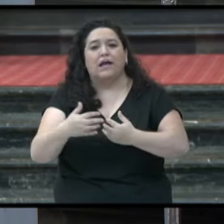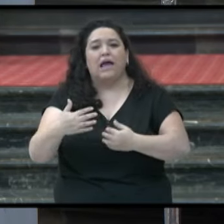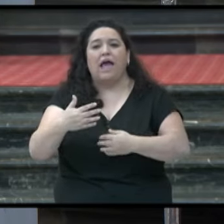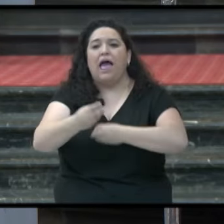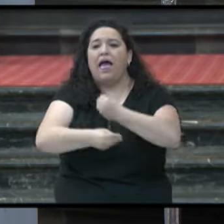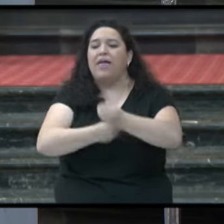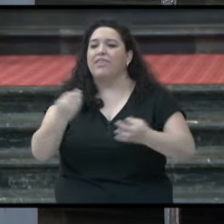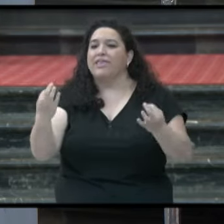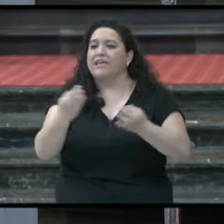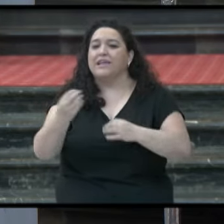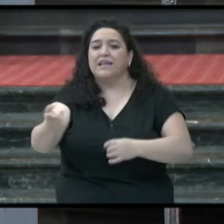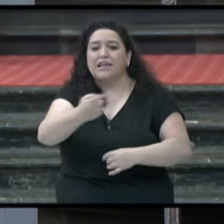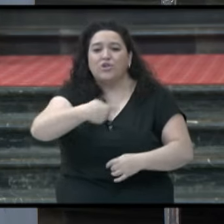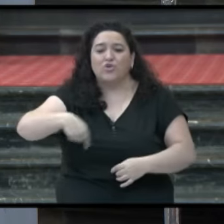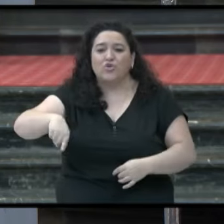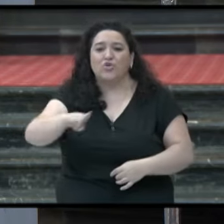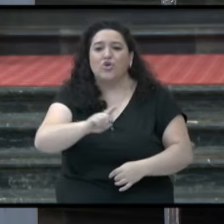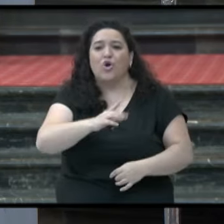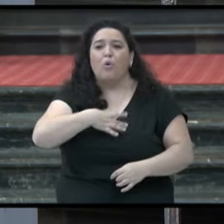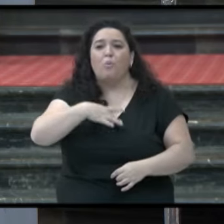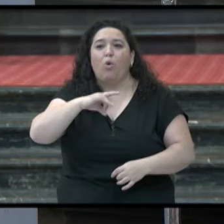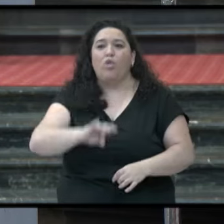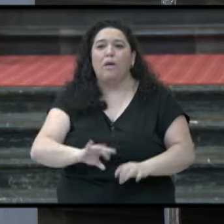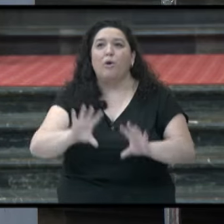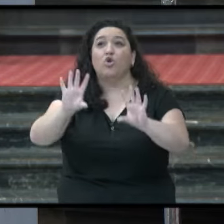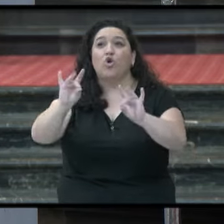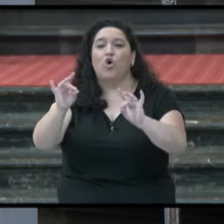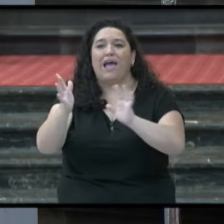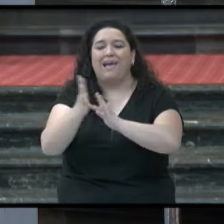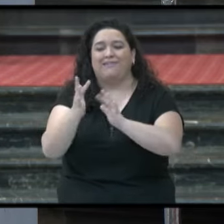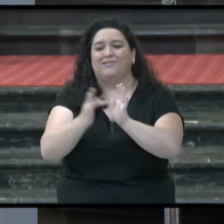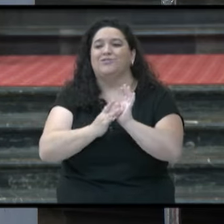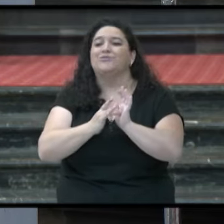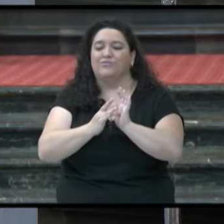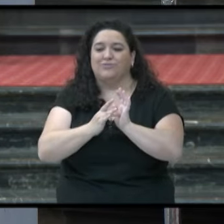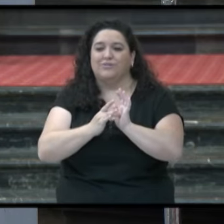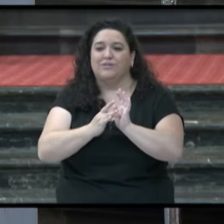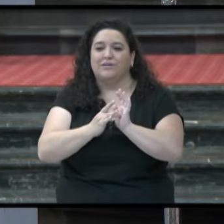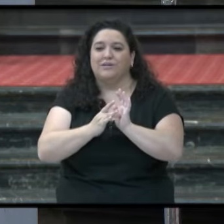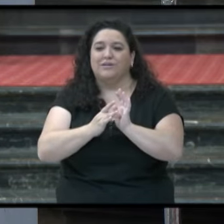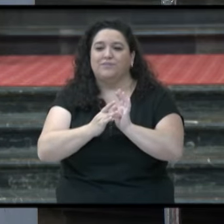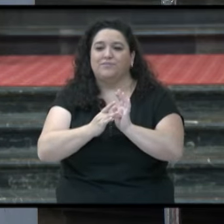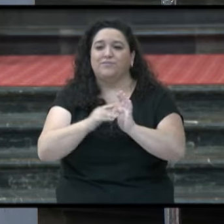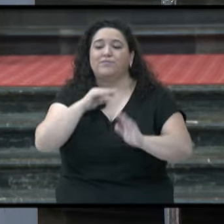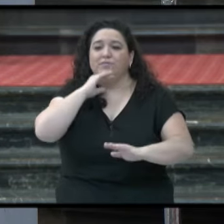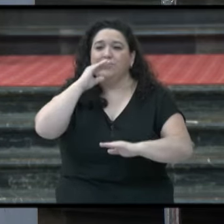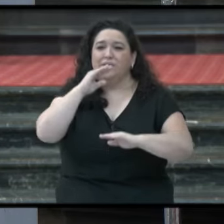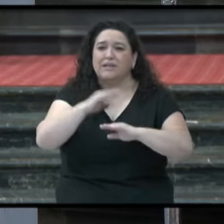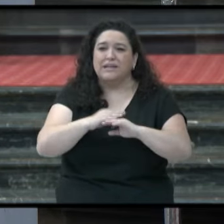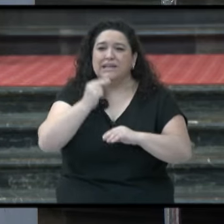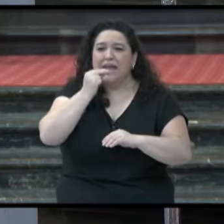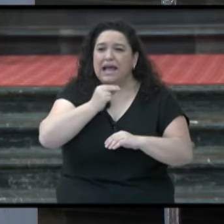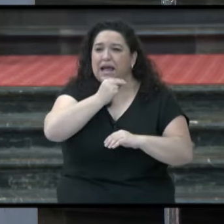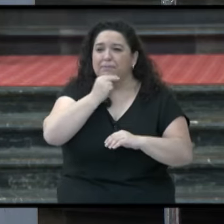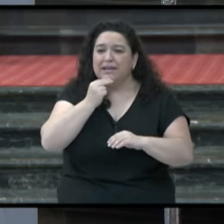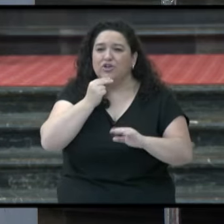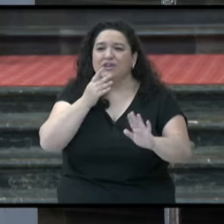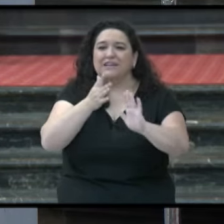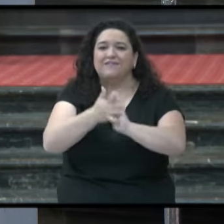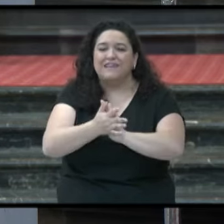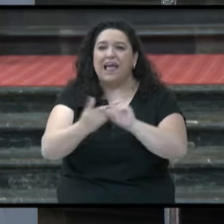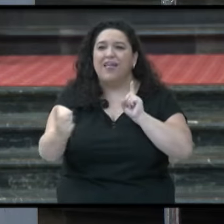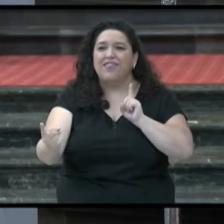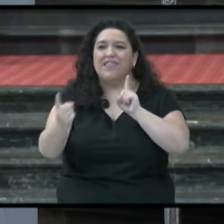alcance que podamos tocarle. Los sacramentos son eso, la cercanía,